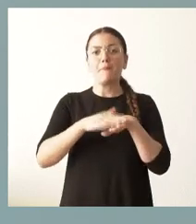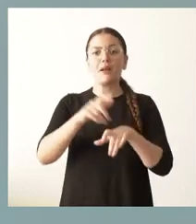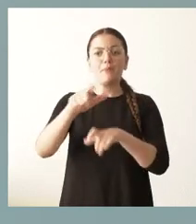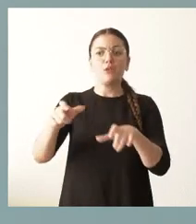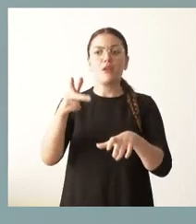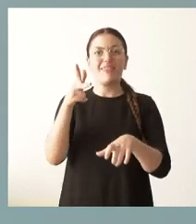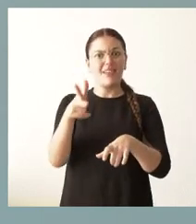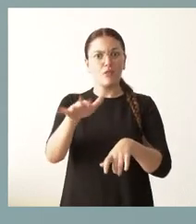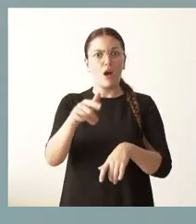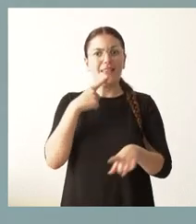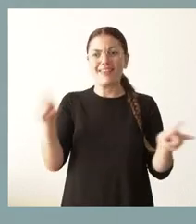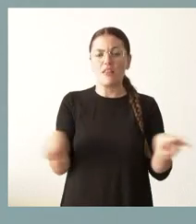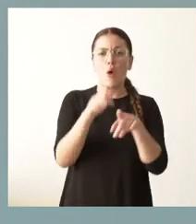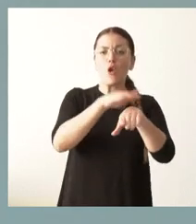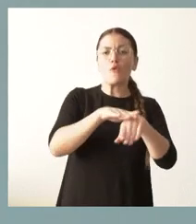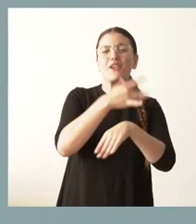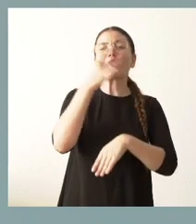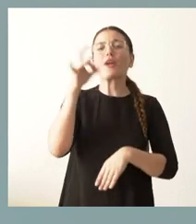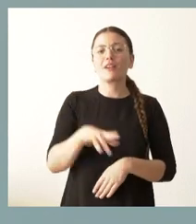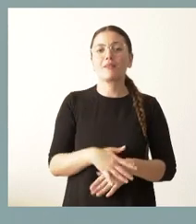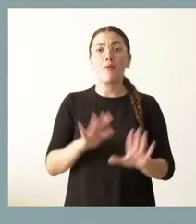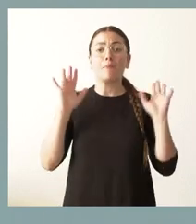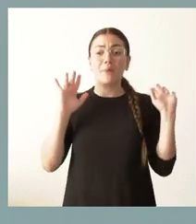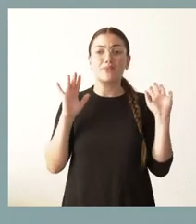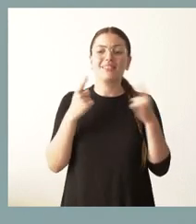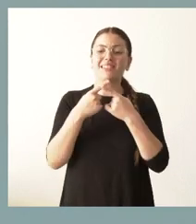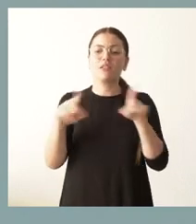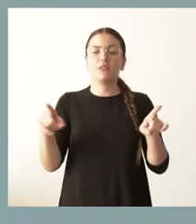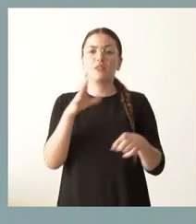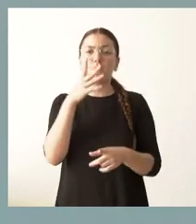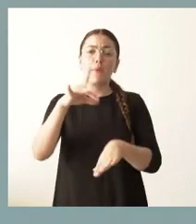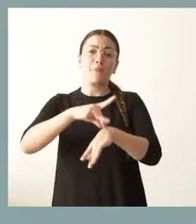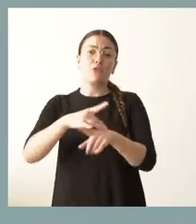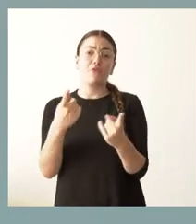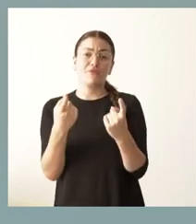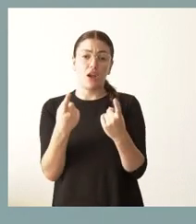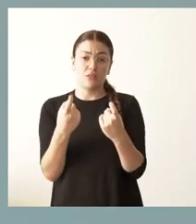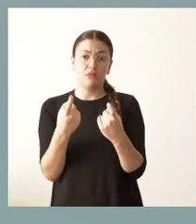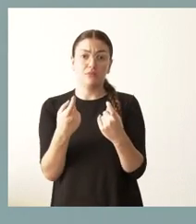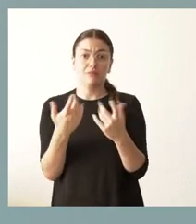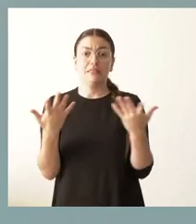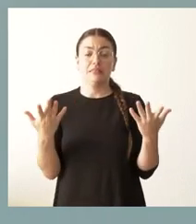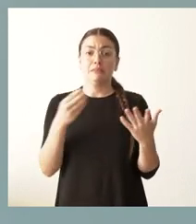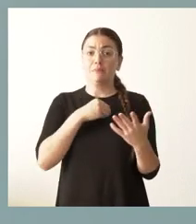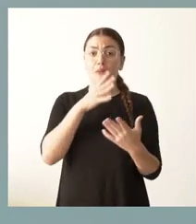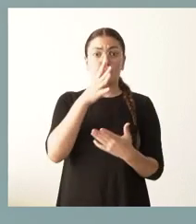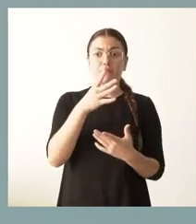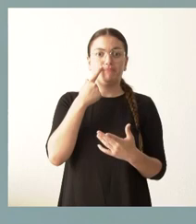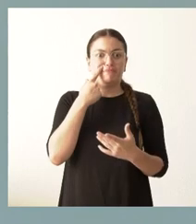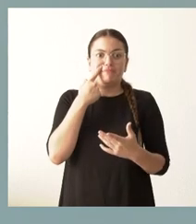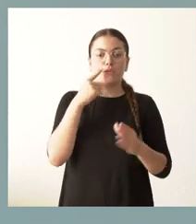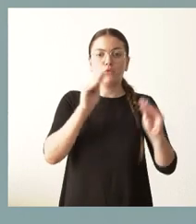gobierne. Cuestión distinta es la carencia de profesionales sanitarios, que esto desgraciadamente no lo puede solucionar